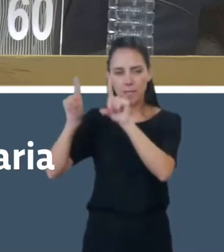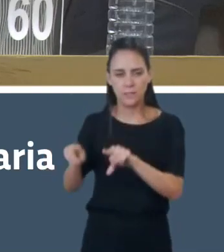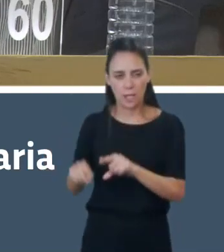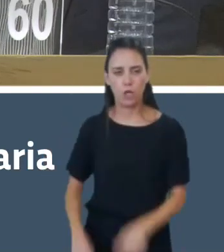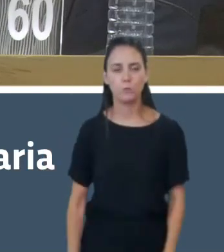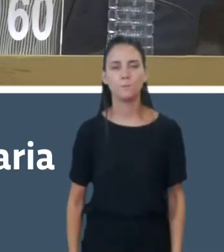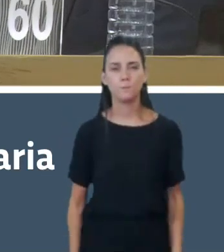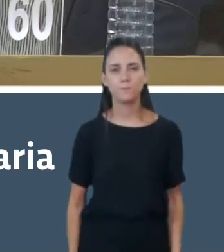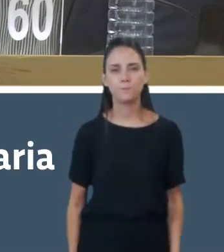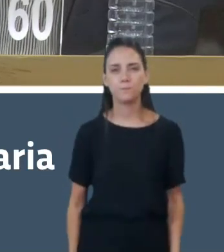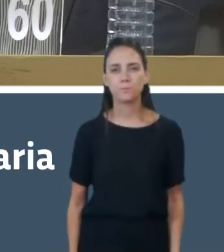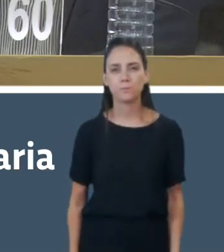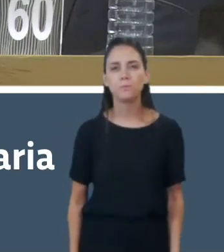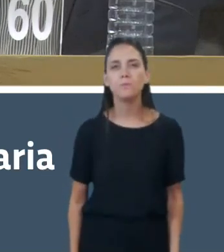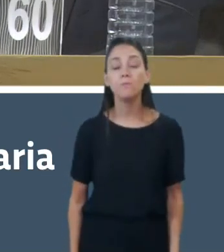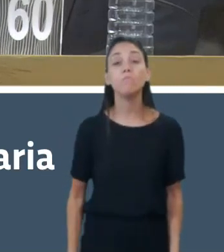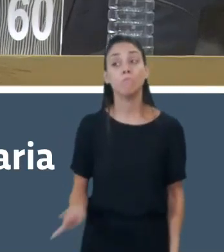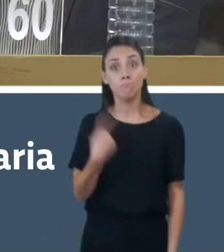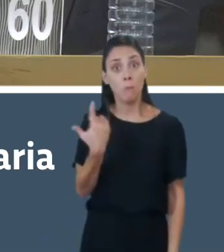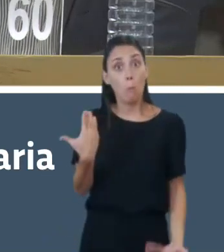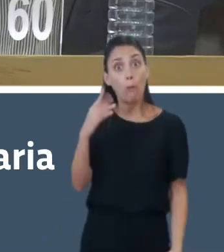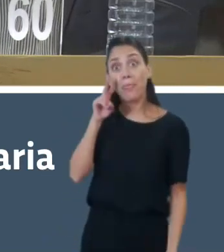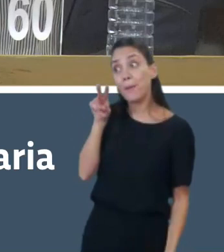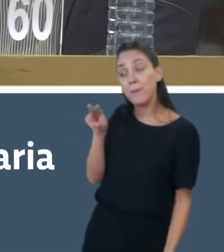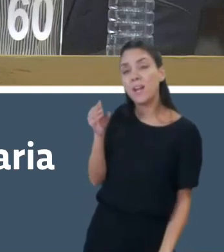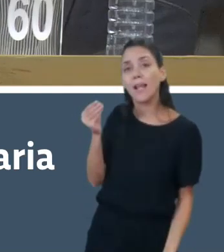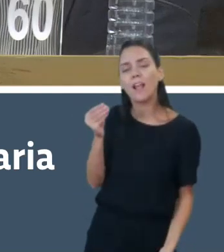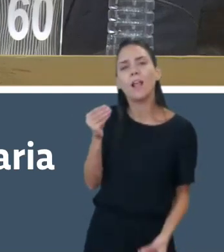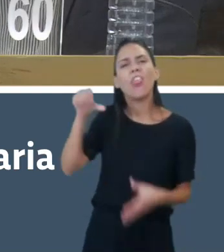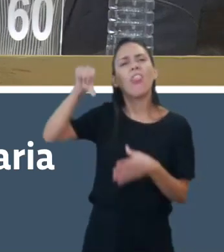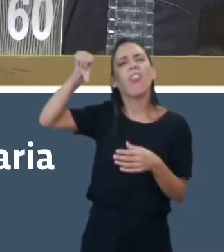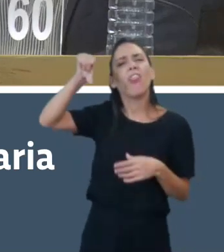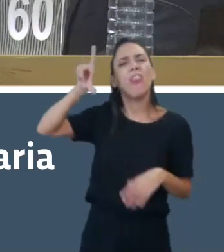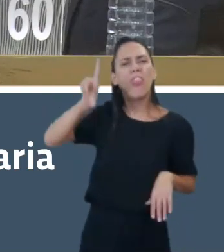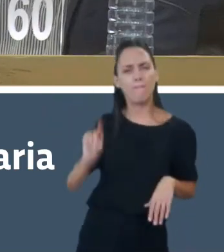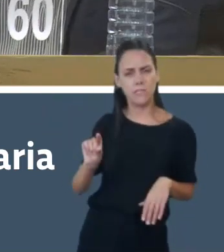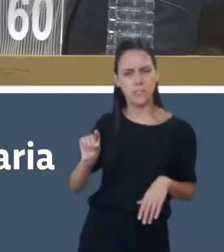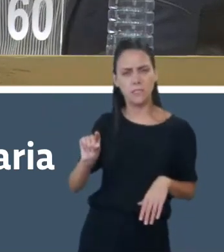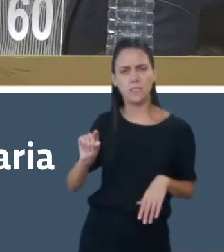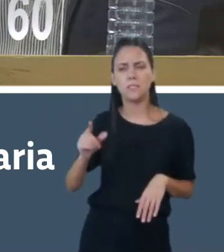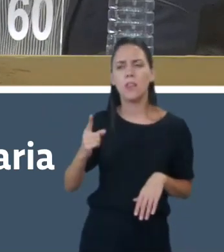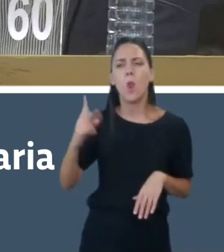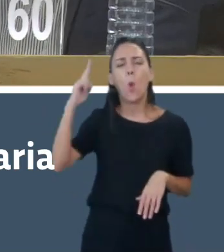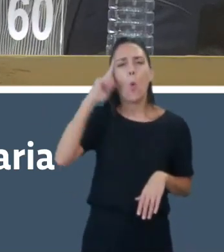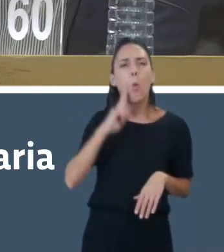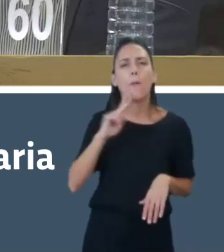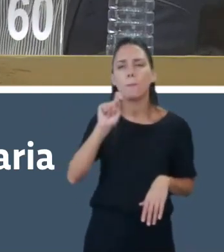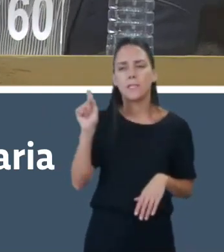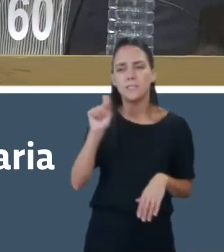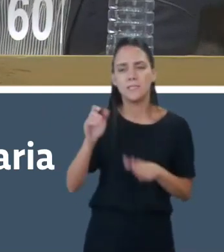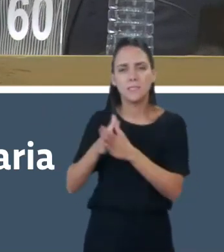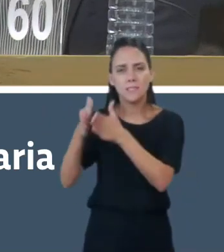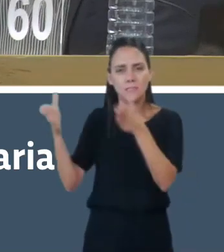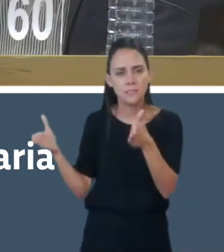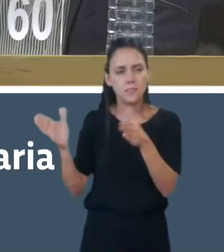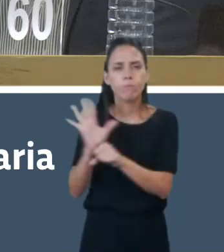uno puede ver que el déficit acumulado en los nueve meses de la caja de jubilaciones de la provincia es algo así como